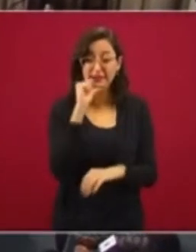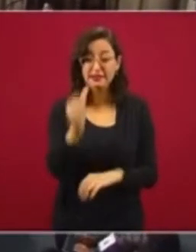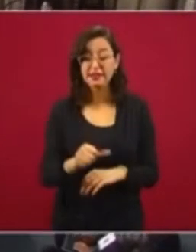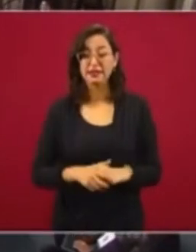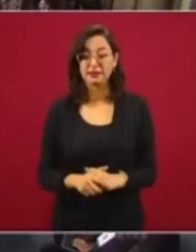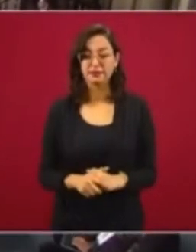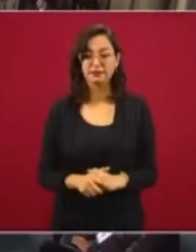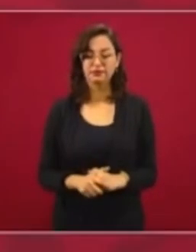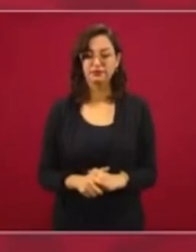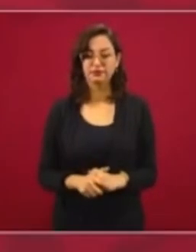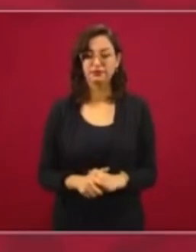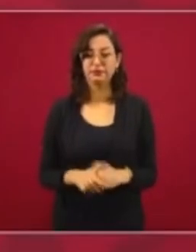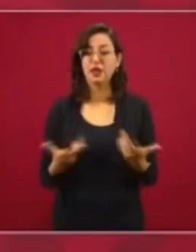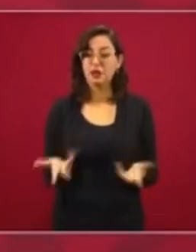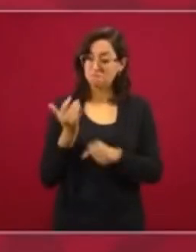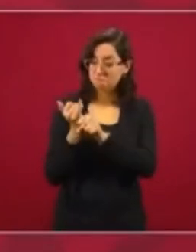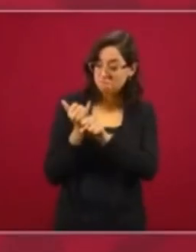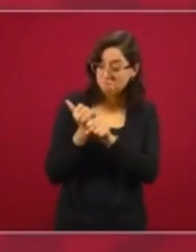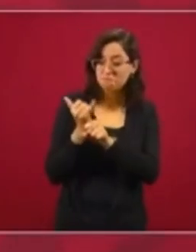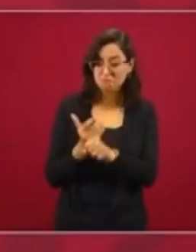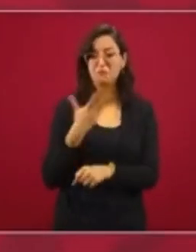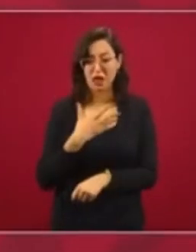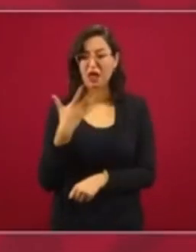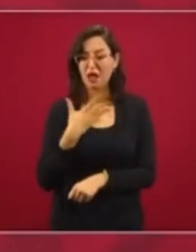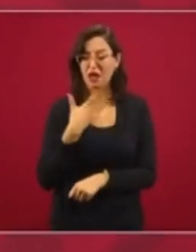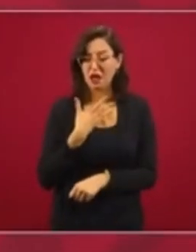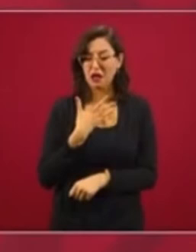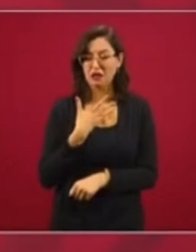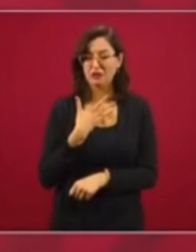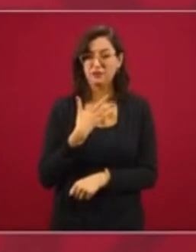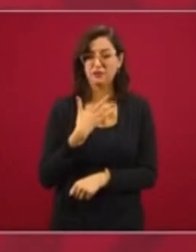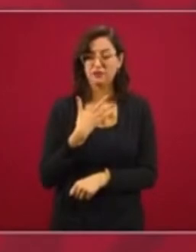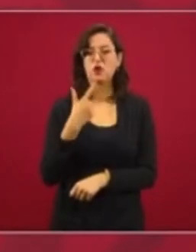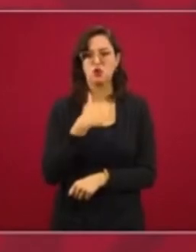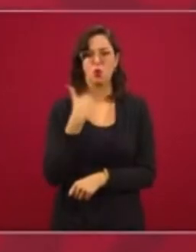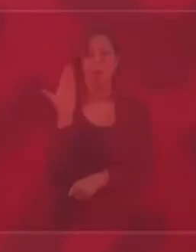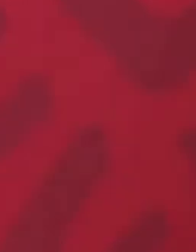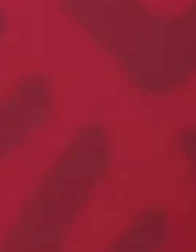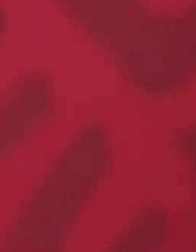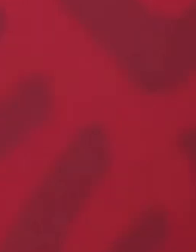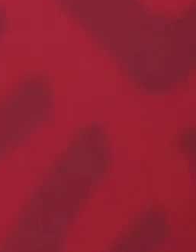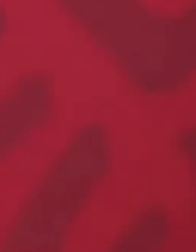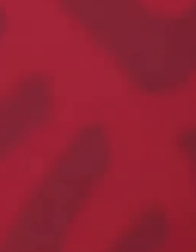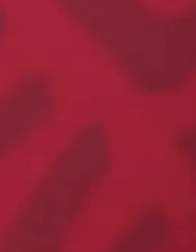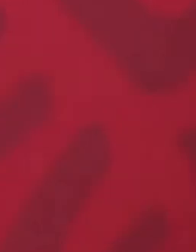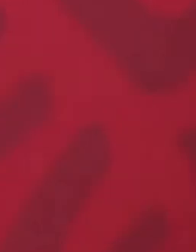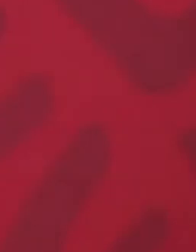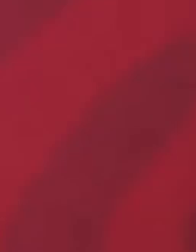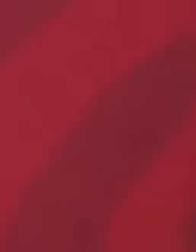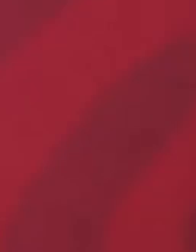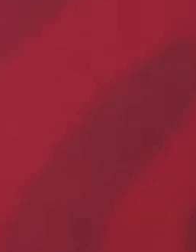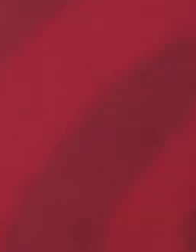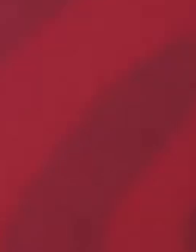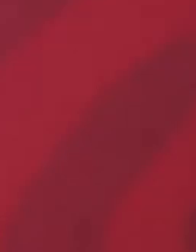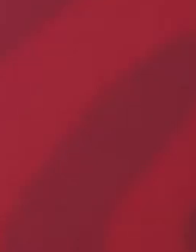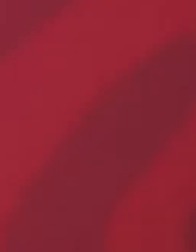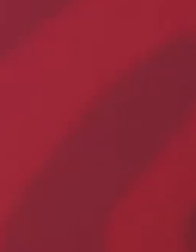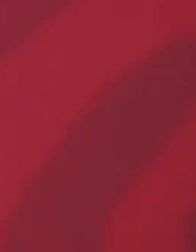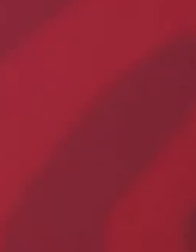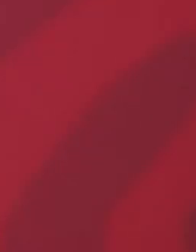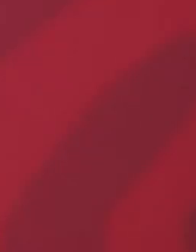Están las investigaciones que se han hecho en este sentido. Yo le voy a pedir al Secretario de Seguridad que les informe